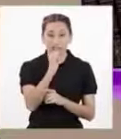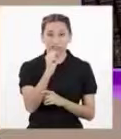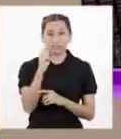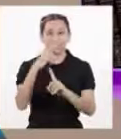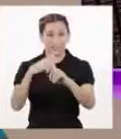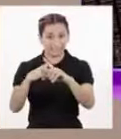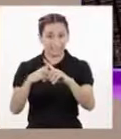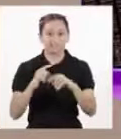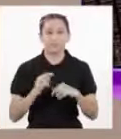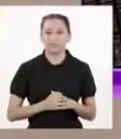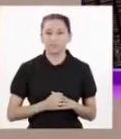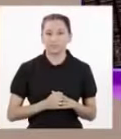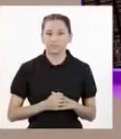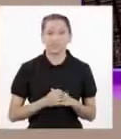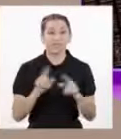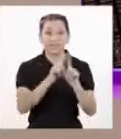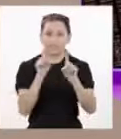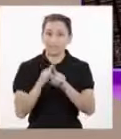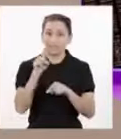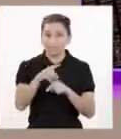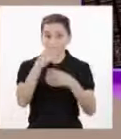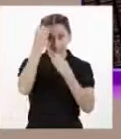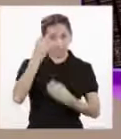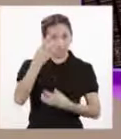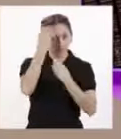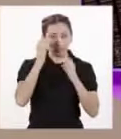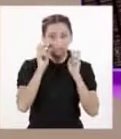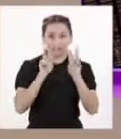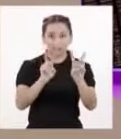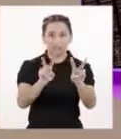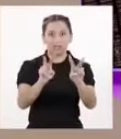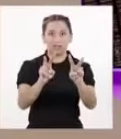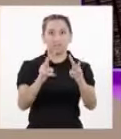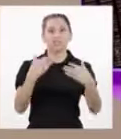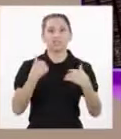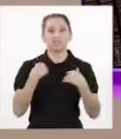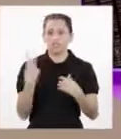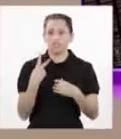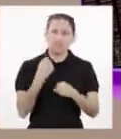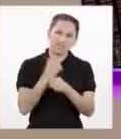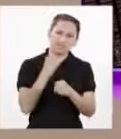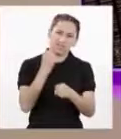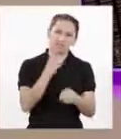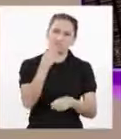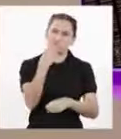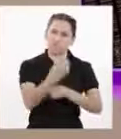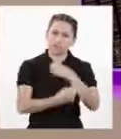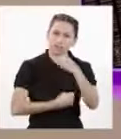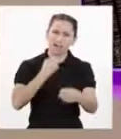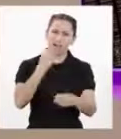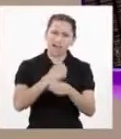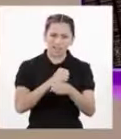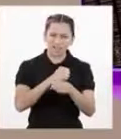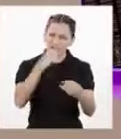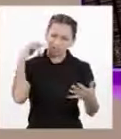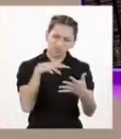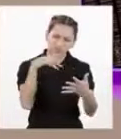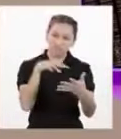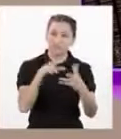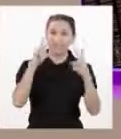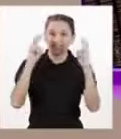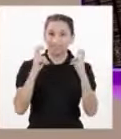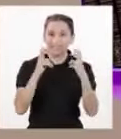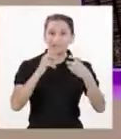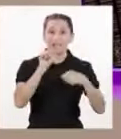Teniendo esa información visual Es que nosotros trabajamos juntos por más de dos años Llevando a cabo estudios intensivos sobre el